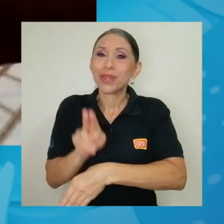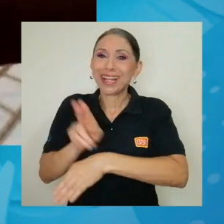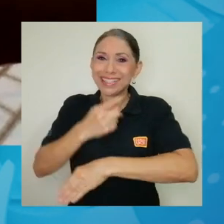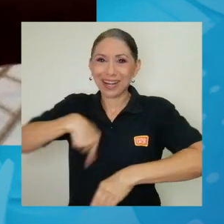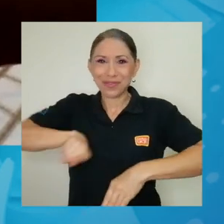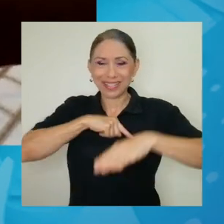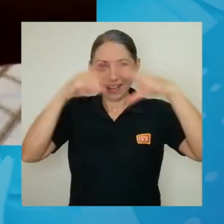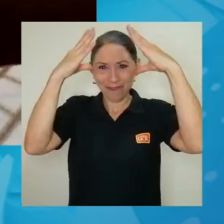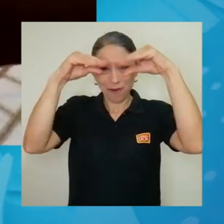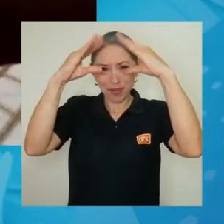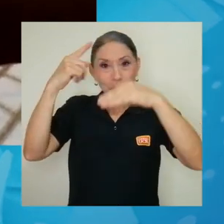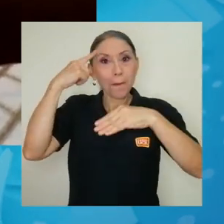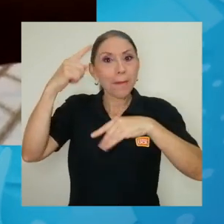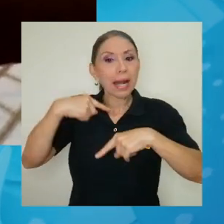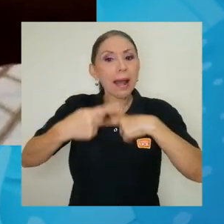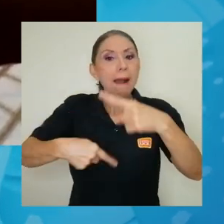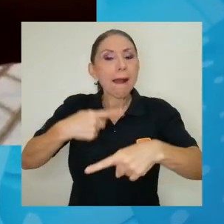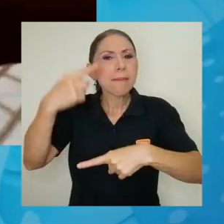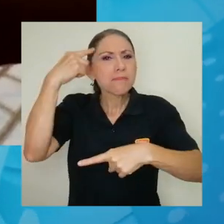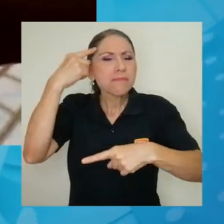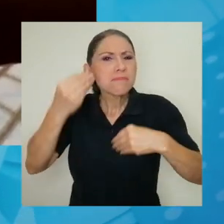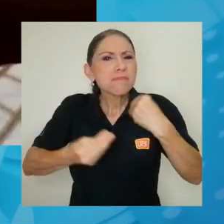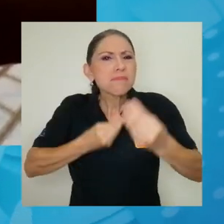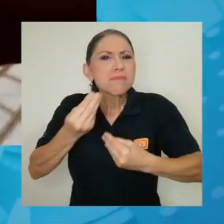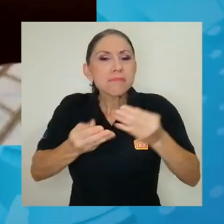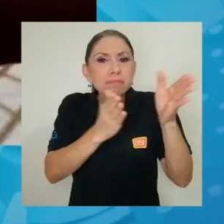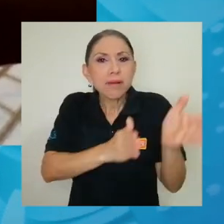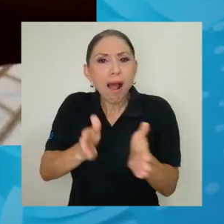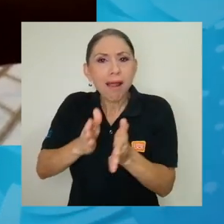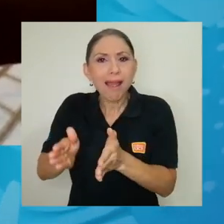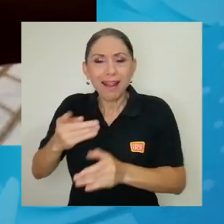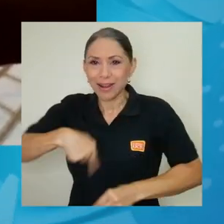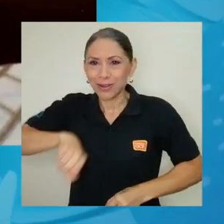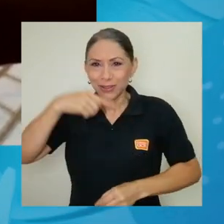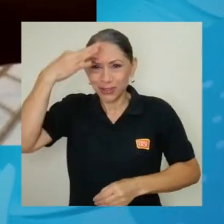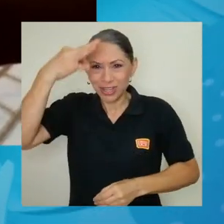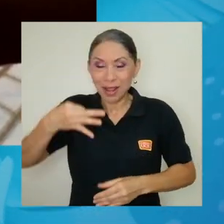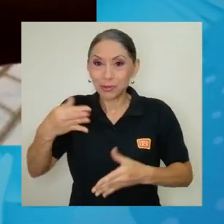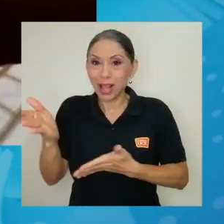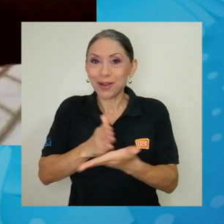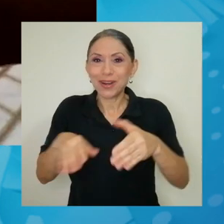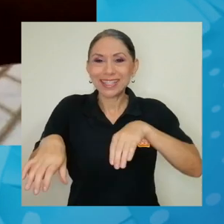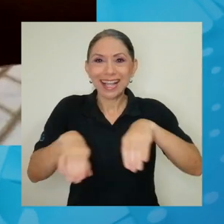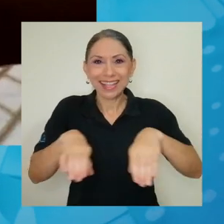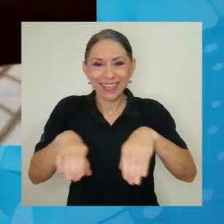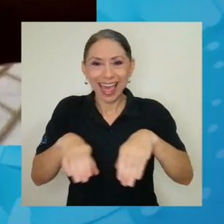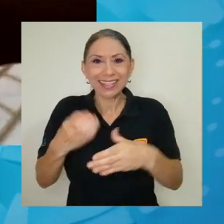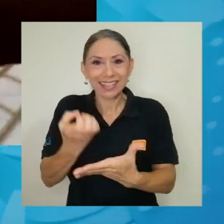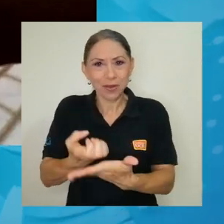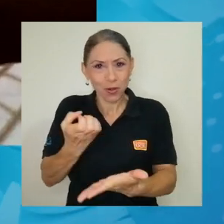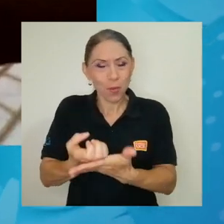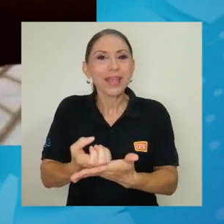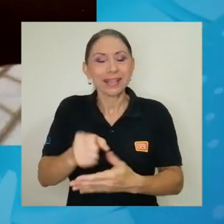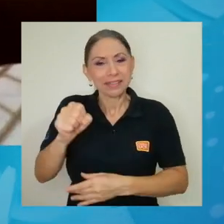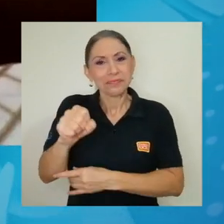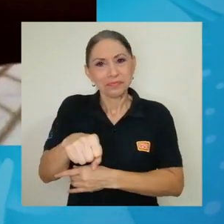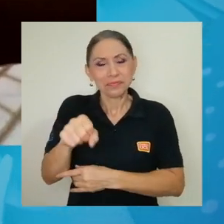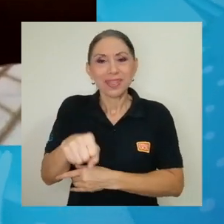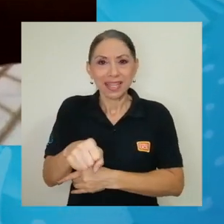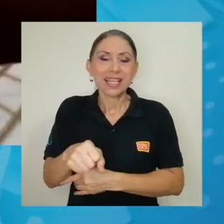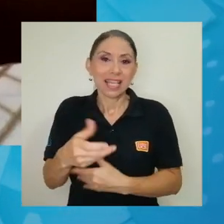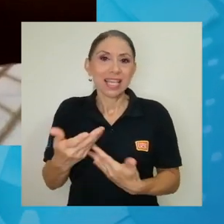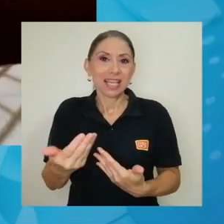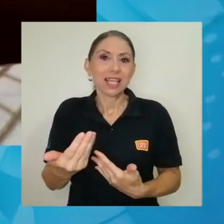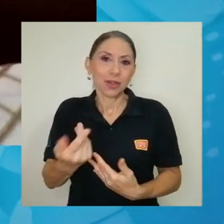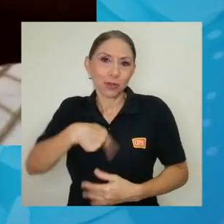nuestro pronóstico para hacer su planeamiento, de manera que nosotros creemos que algunas de las actividades que se han dado económicas tienen,